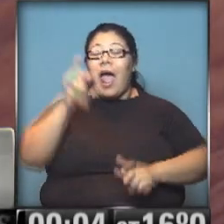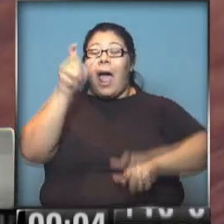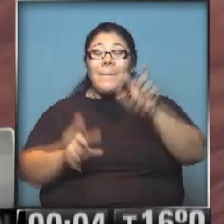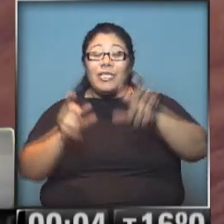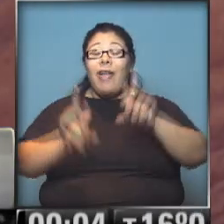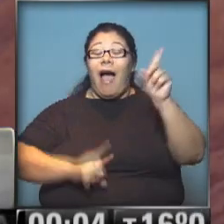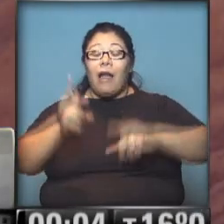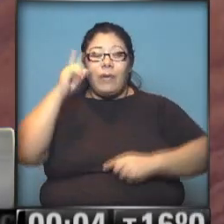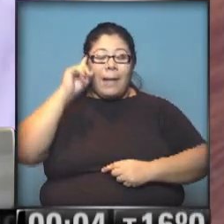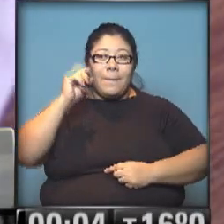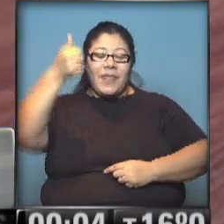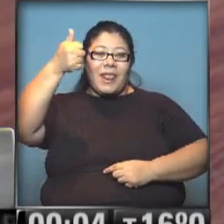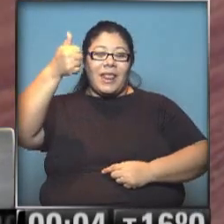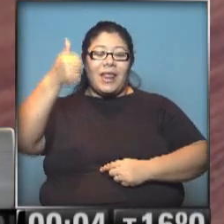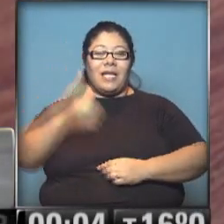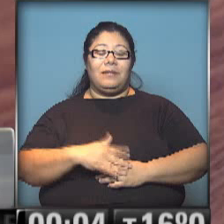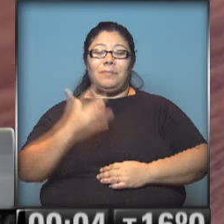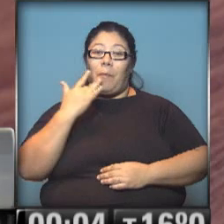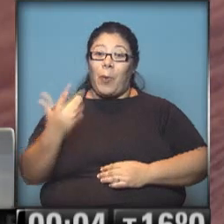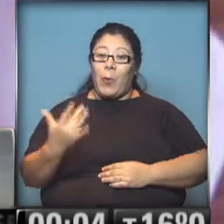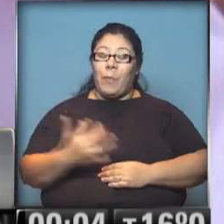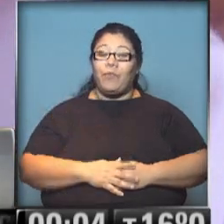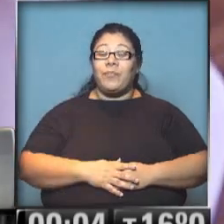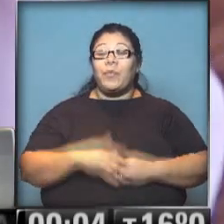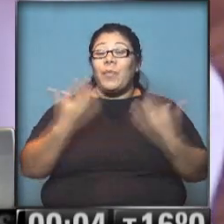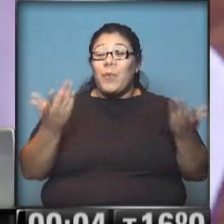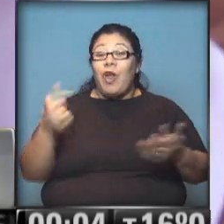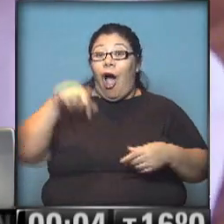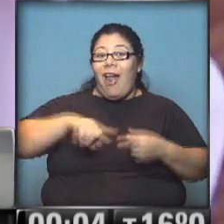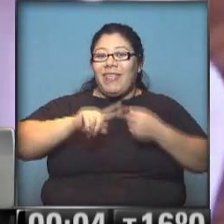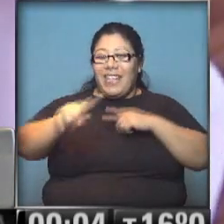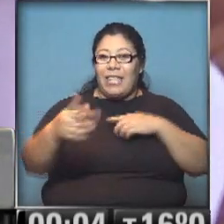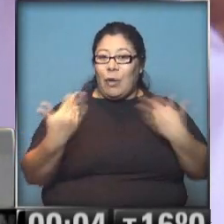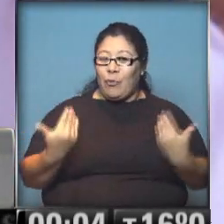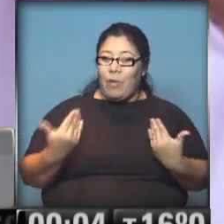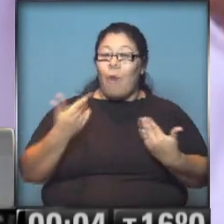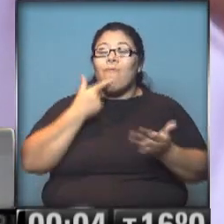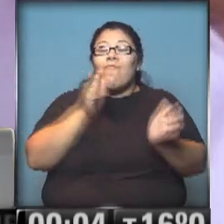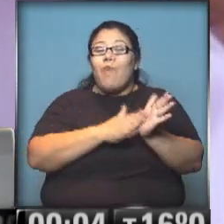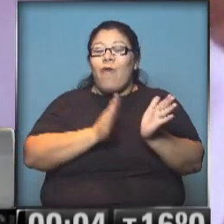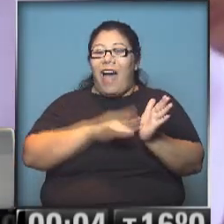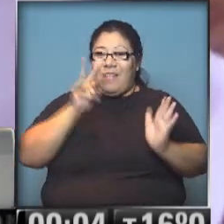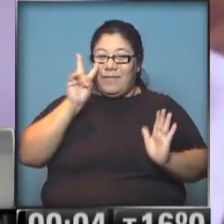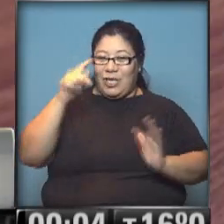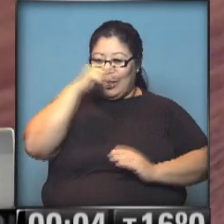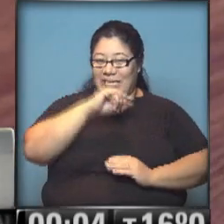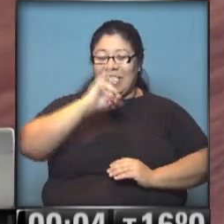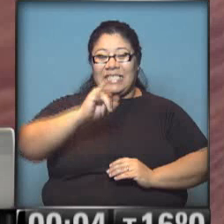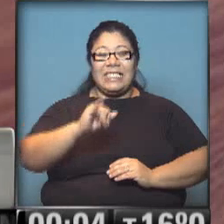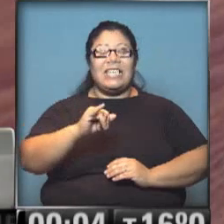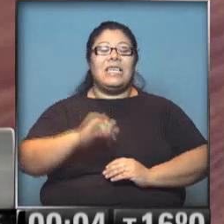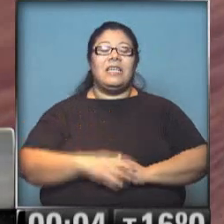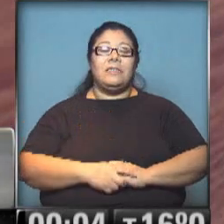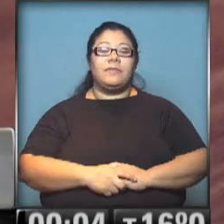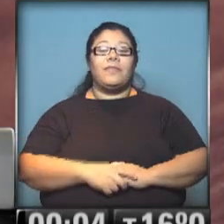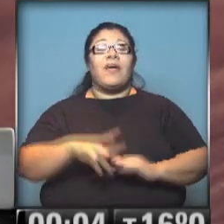todos y seguramente van a salir unas cosas muy Por lo pronto logramos que funcione en vivo aquí en Misión 7. Una versión beta, o sea que